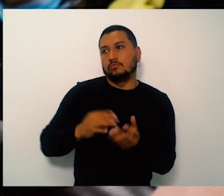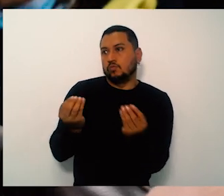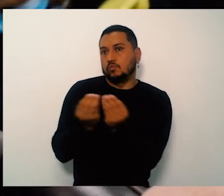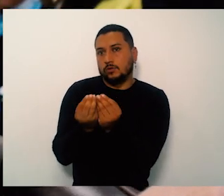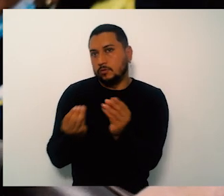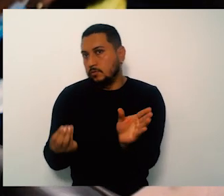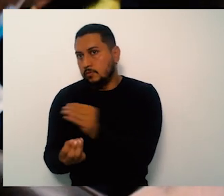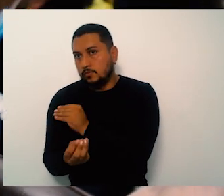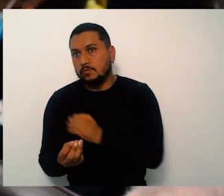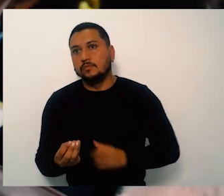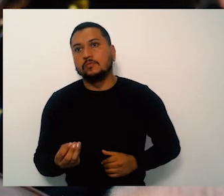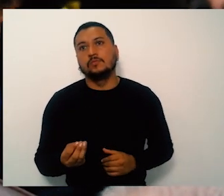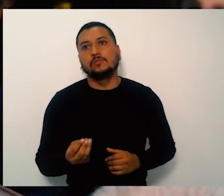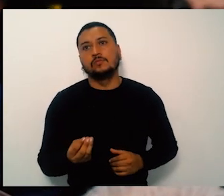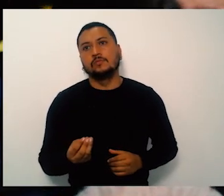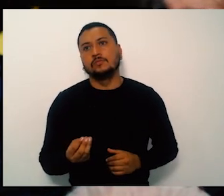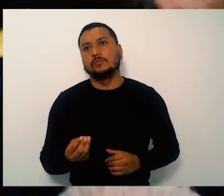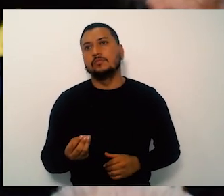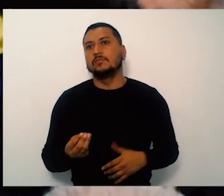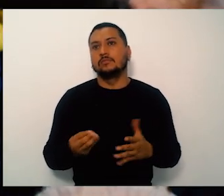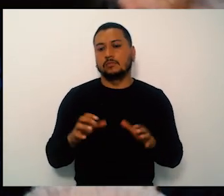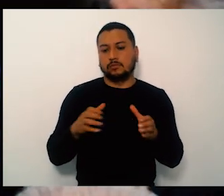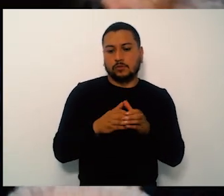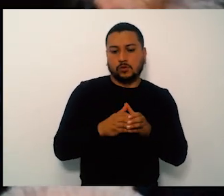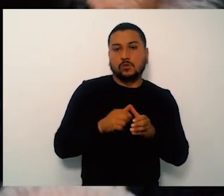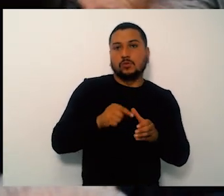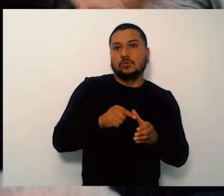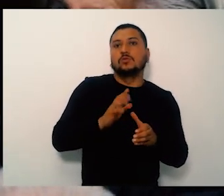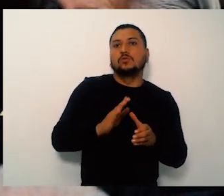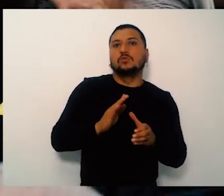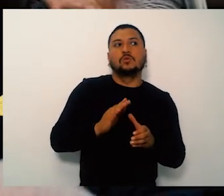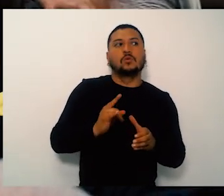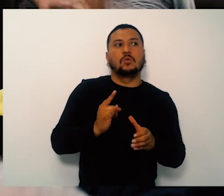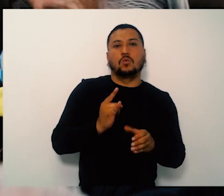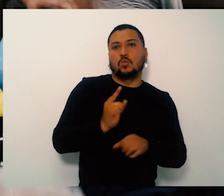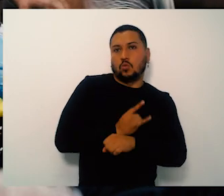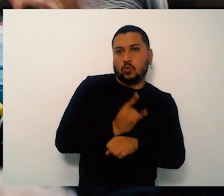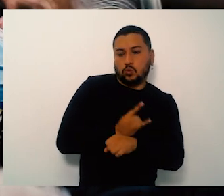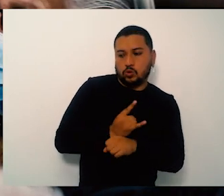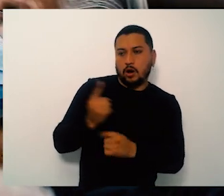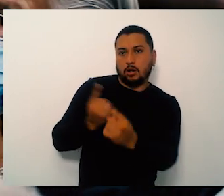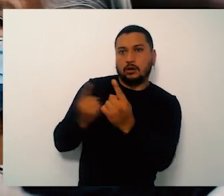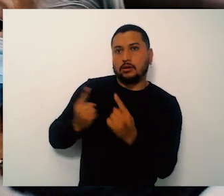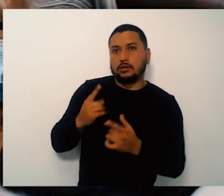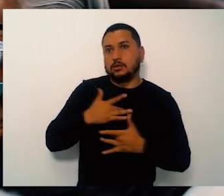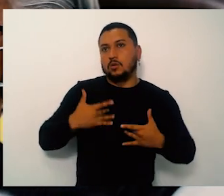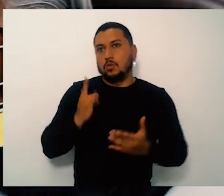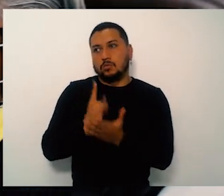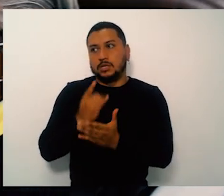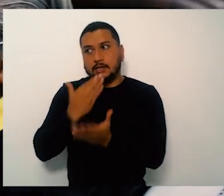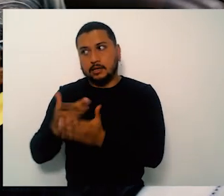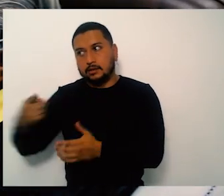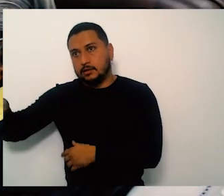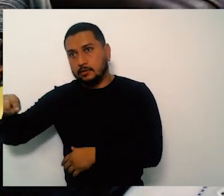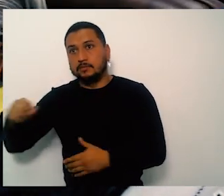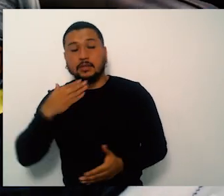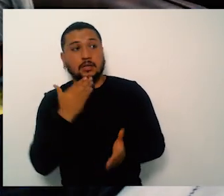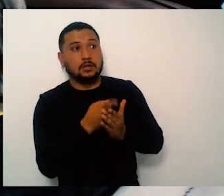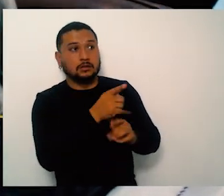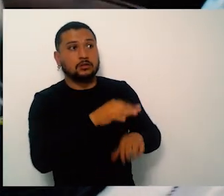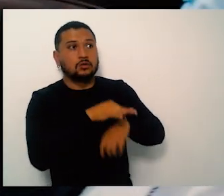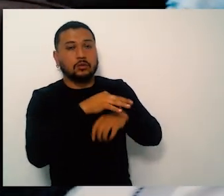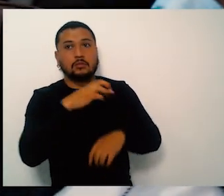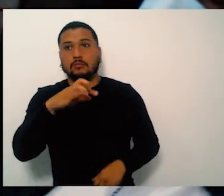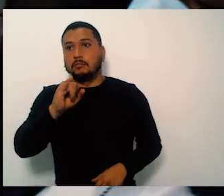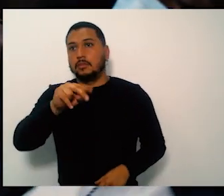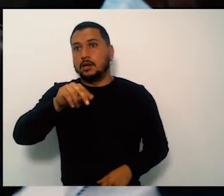segunda vez y tampoco la hay. Entonces ese tema sí creo yo que es como complicado. entonces ¿qué se ha